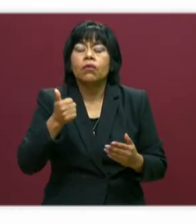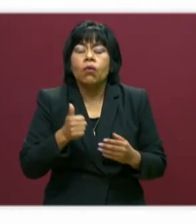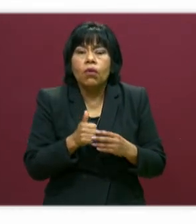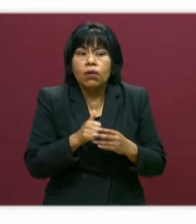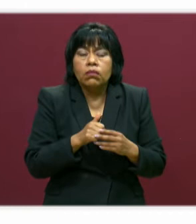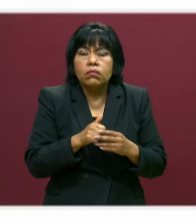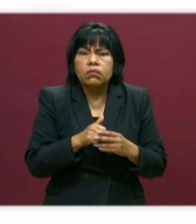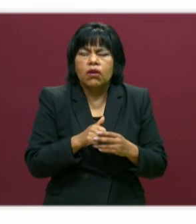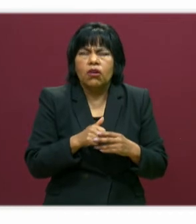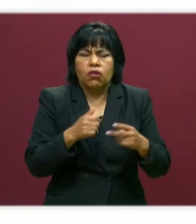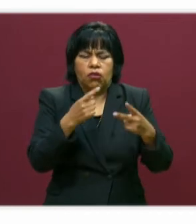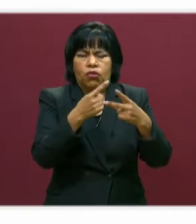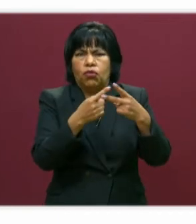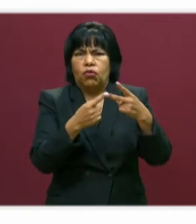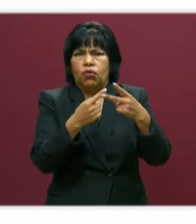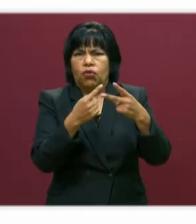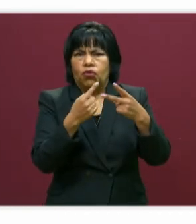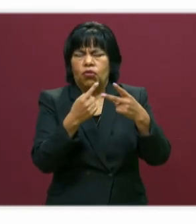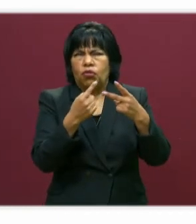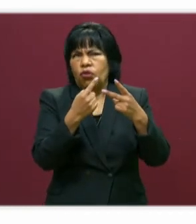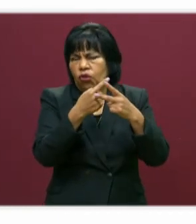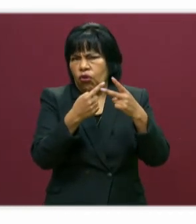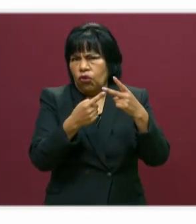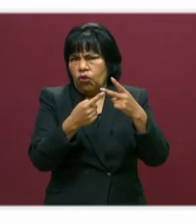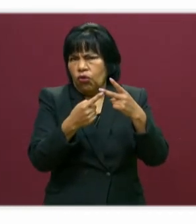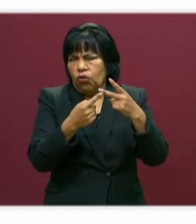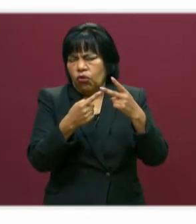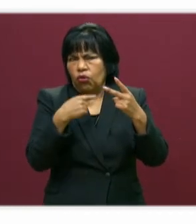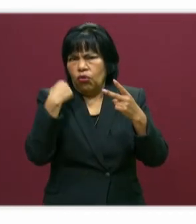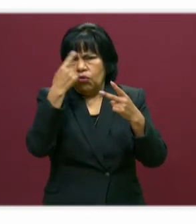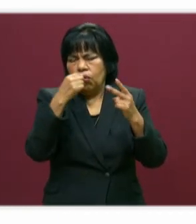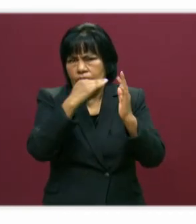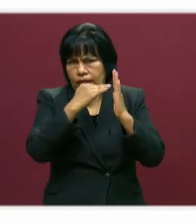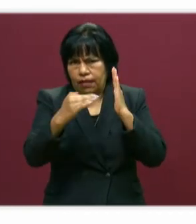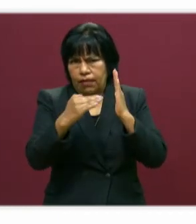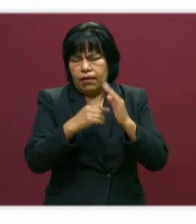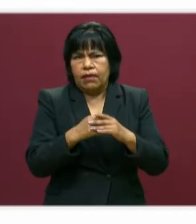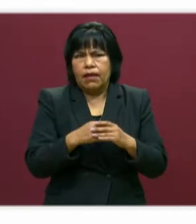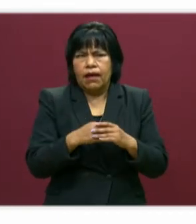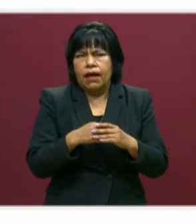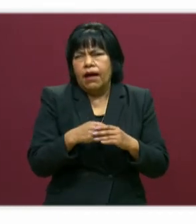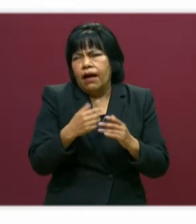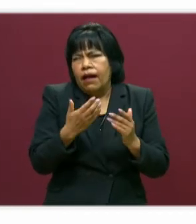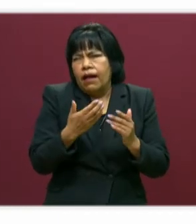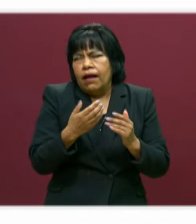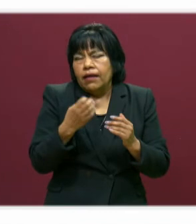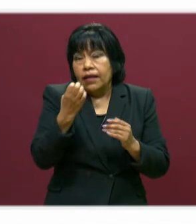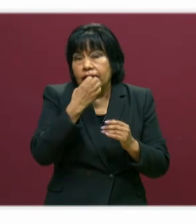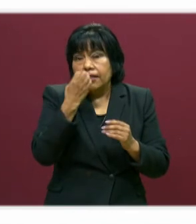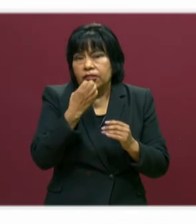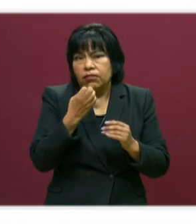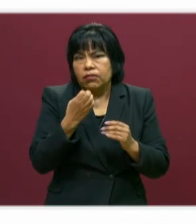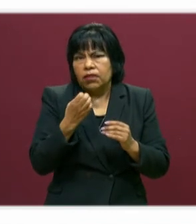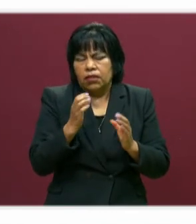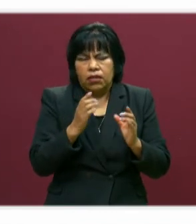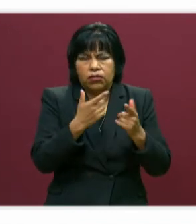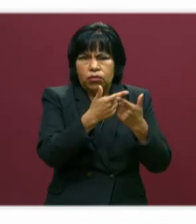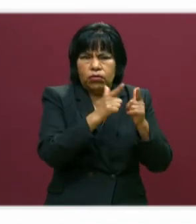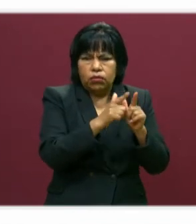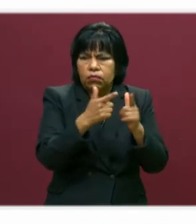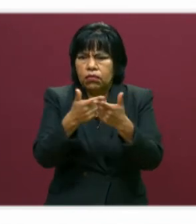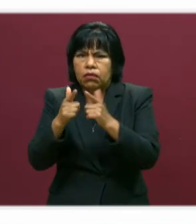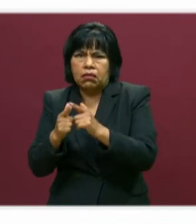Después hay dos horas y media en la que las escuelas se van a dialogar entre ellos mismos,